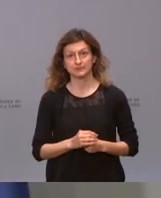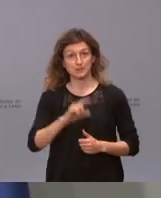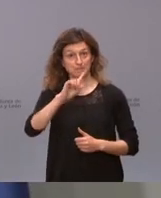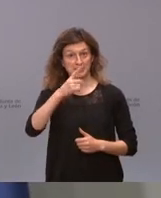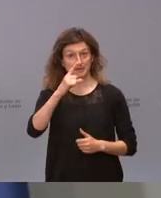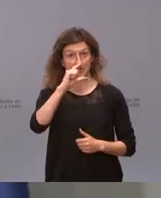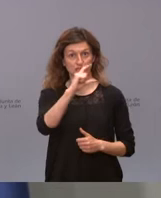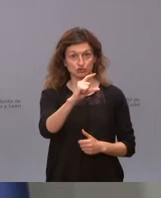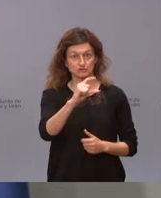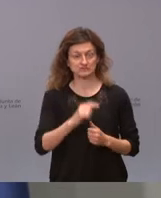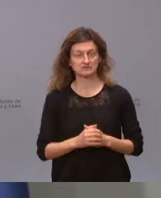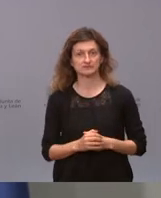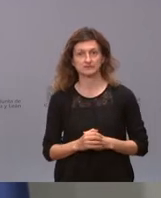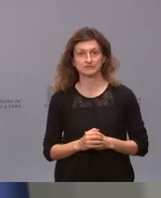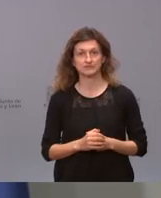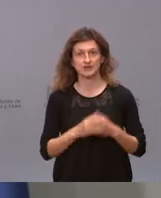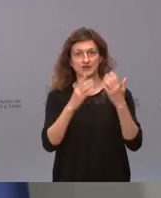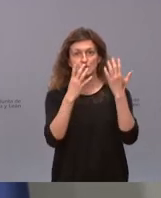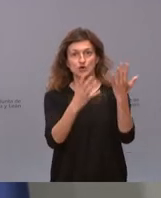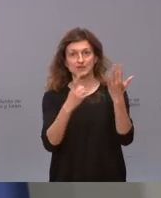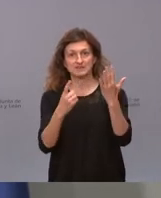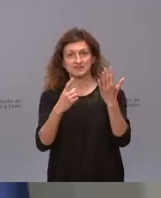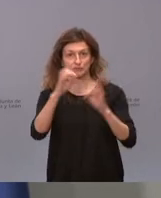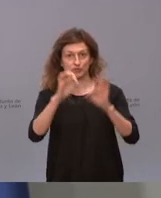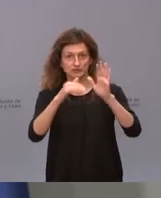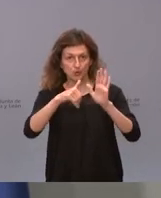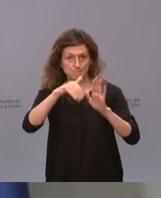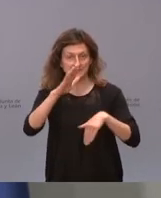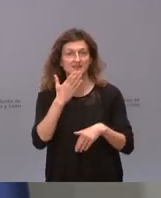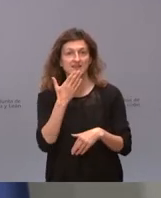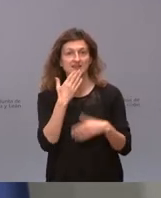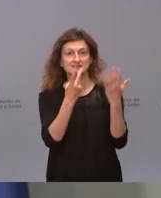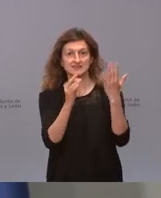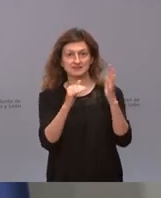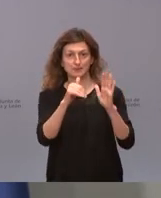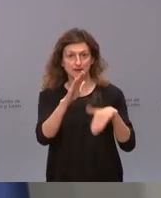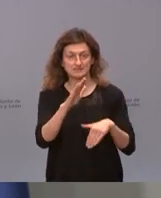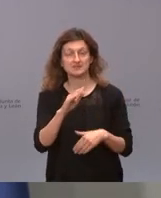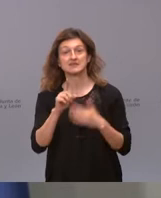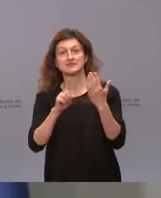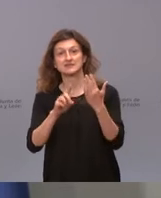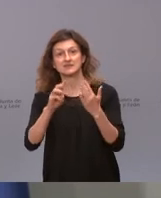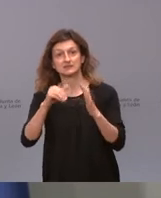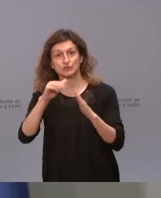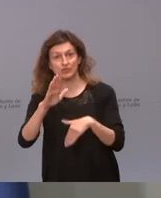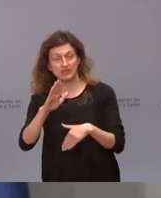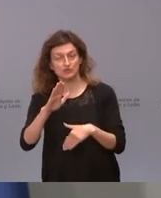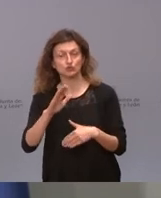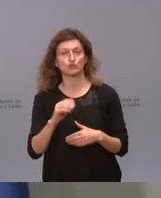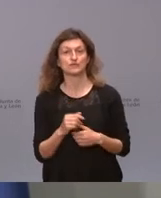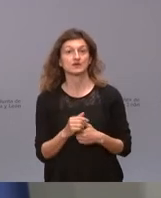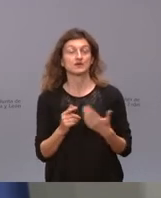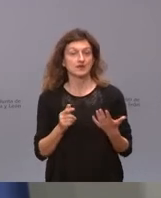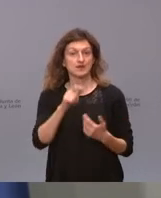a más del 96% de los mayores de 70 años y a más del 63, el 63,3